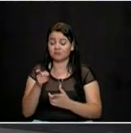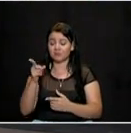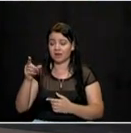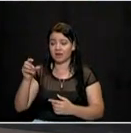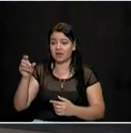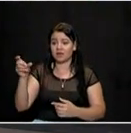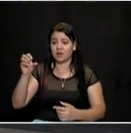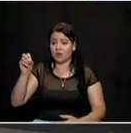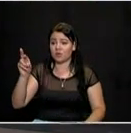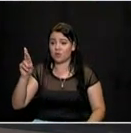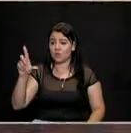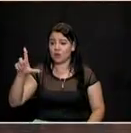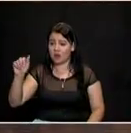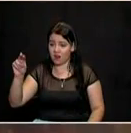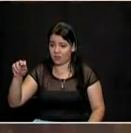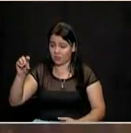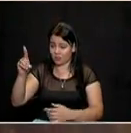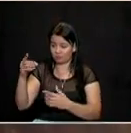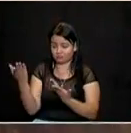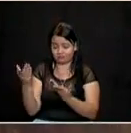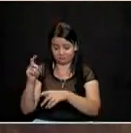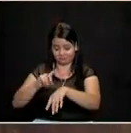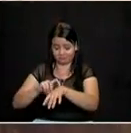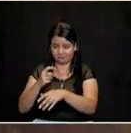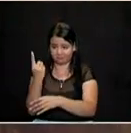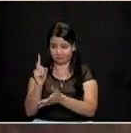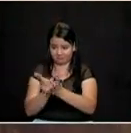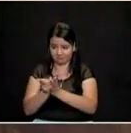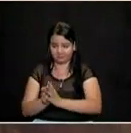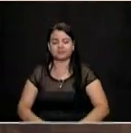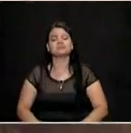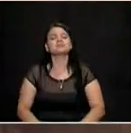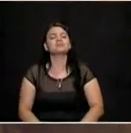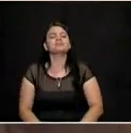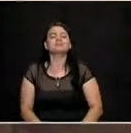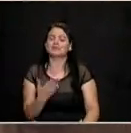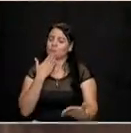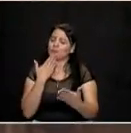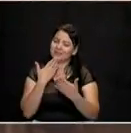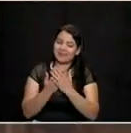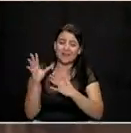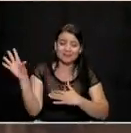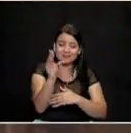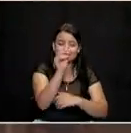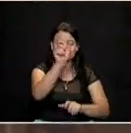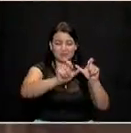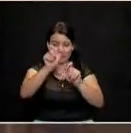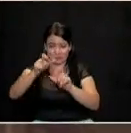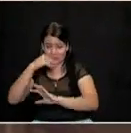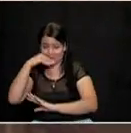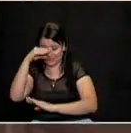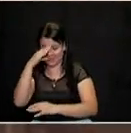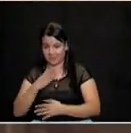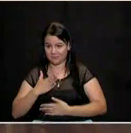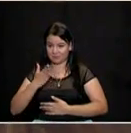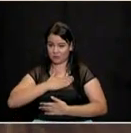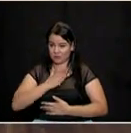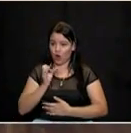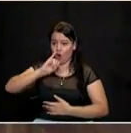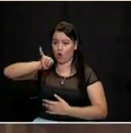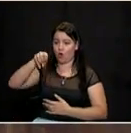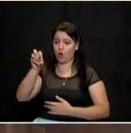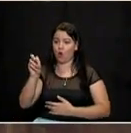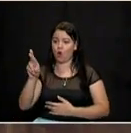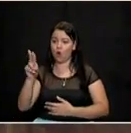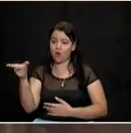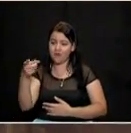Orlando Gutiérrez. Bueno, muchas gracias a todos los medellinenses. Soy Jorge Gutiérrez, quien seré el próximo alcalde